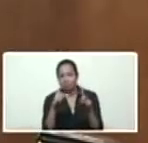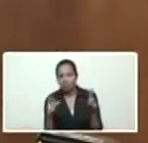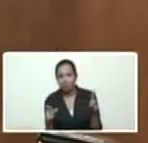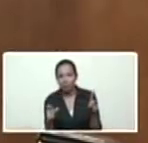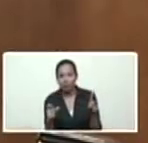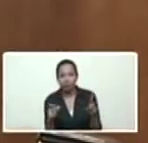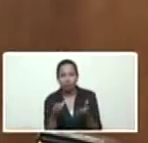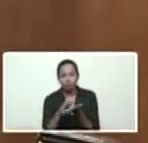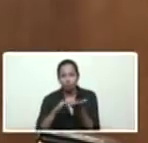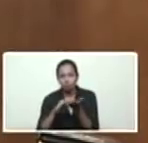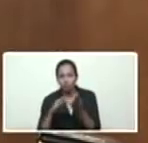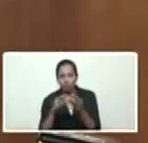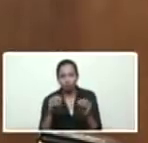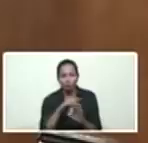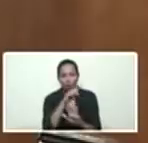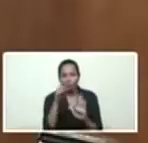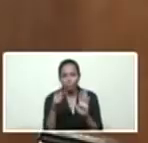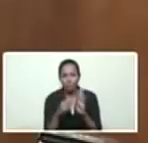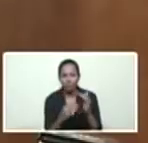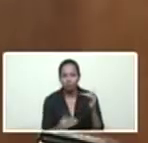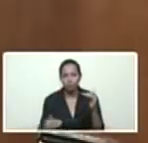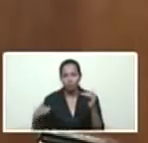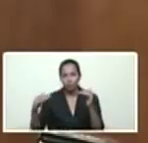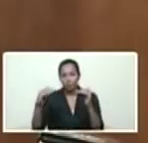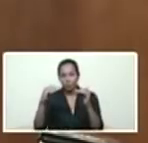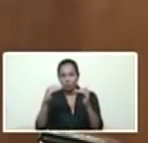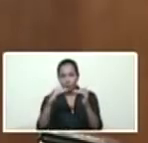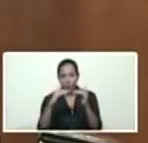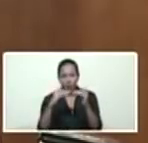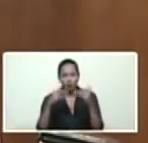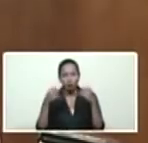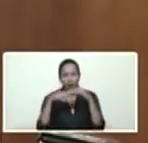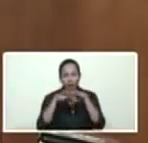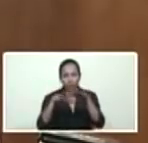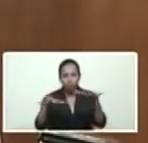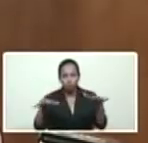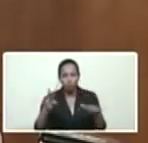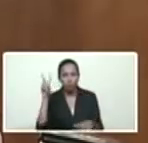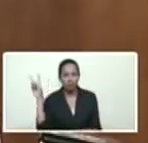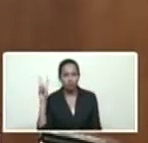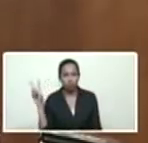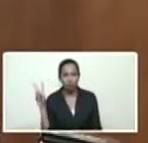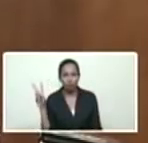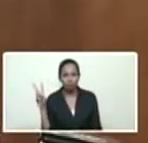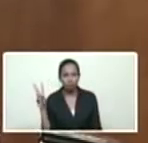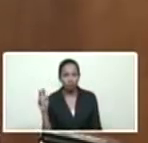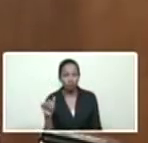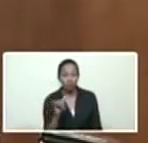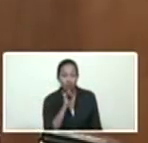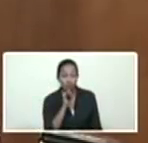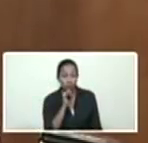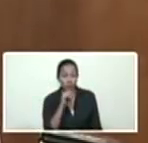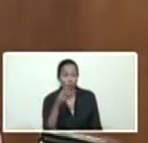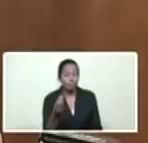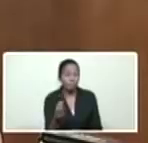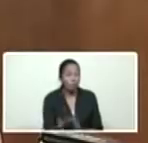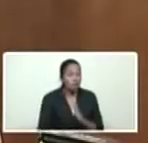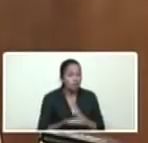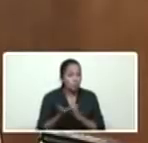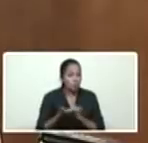las formas de guerra y de estabilizarlo y llevarlo a todo el país así que anuncio estas dos designaciones muy importantes